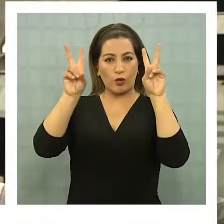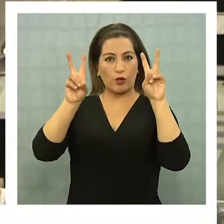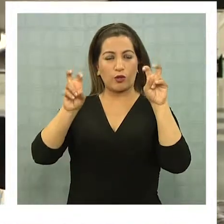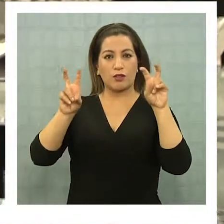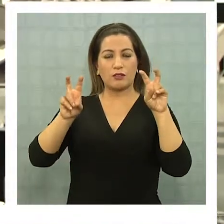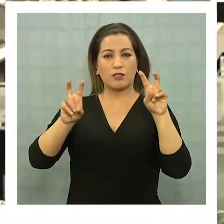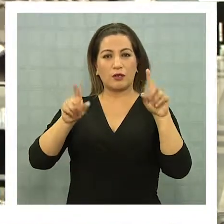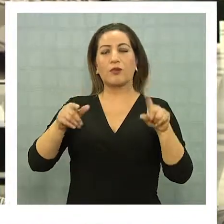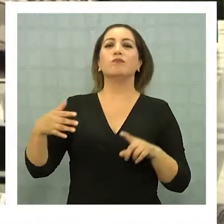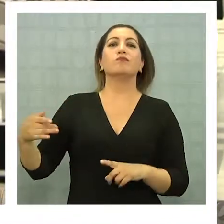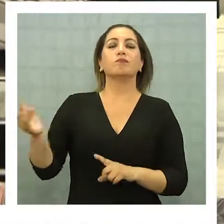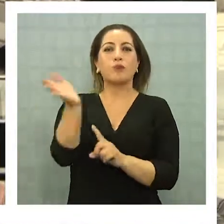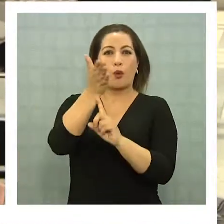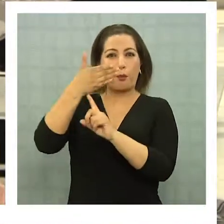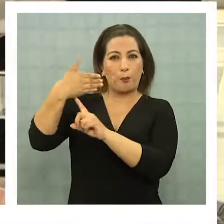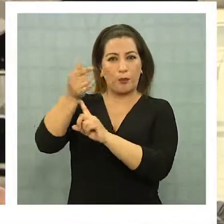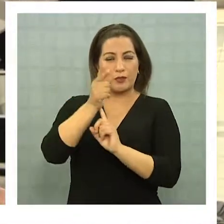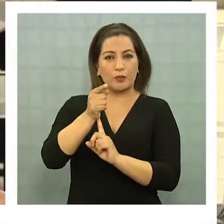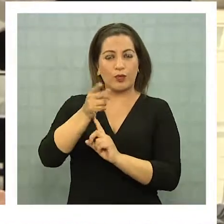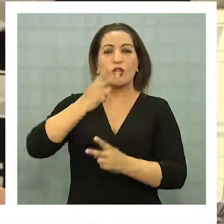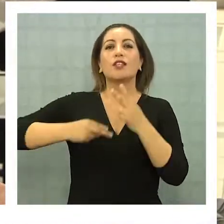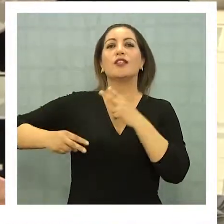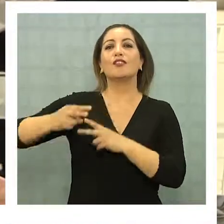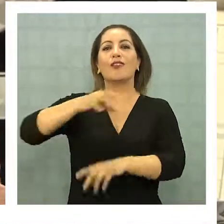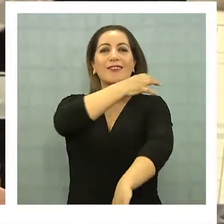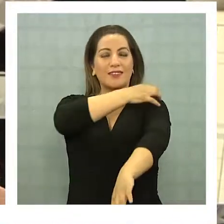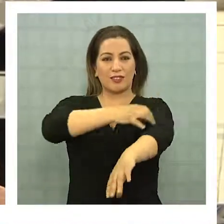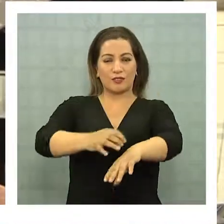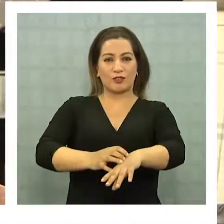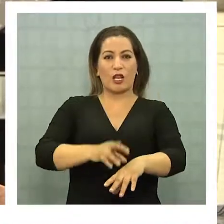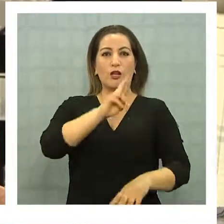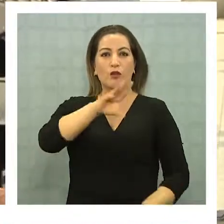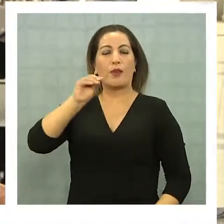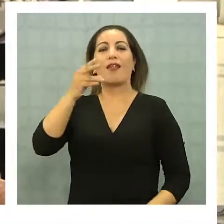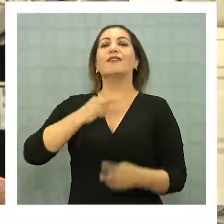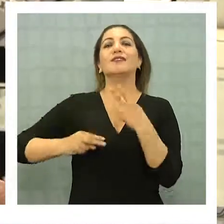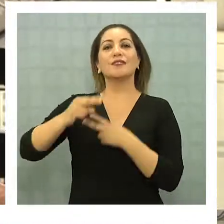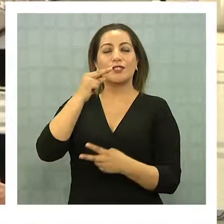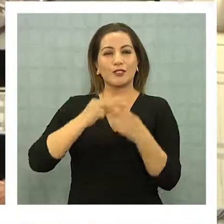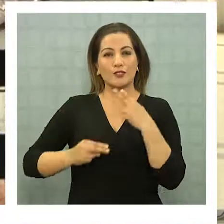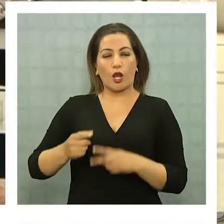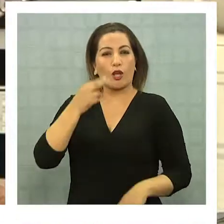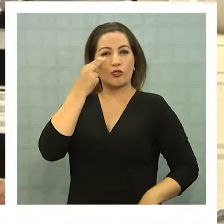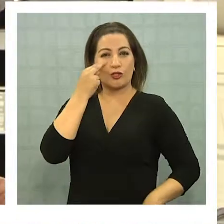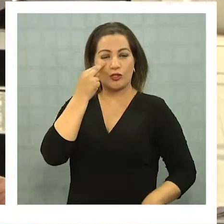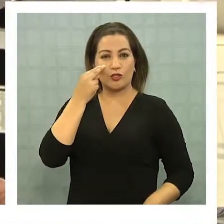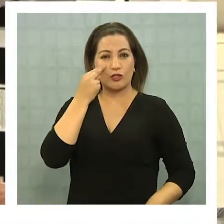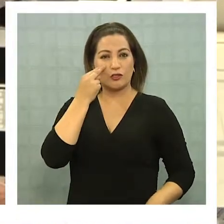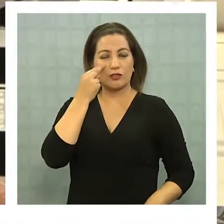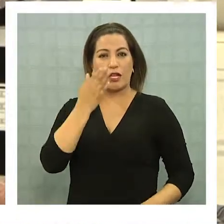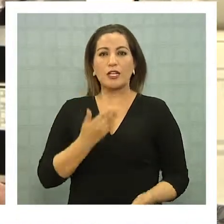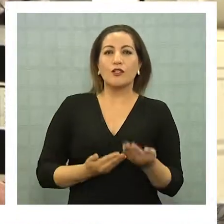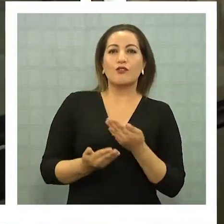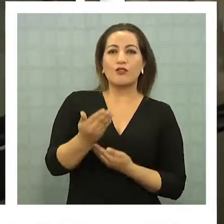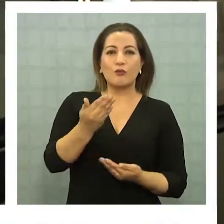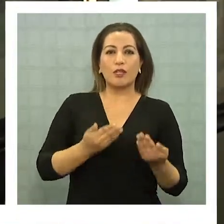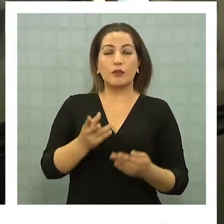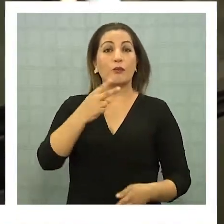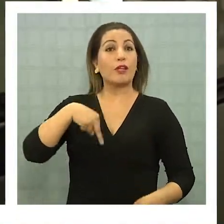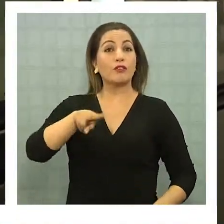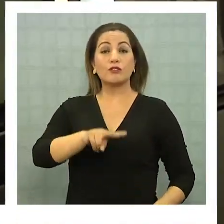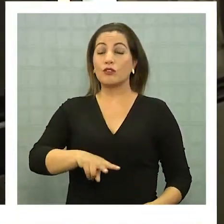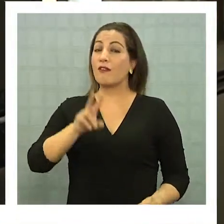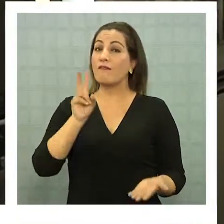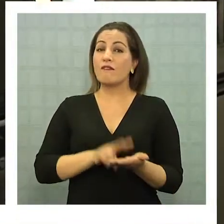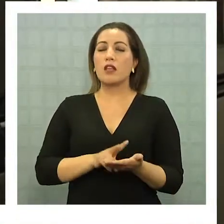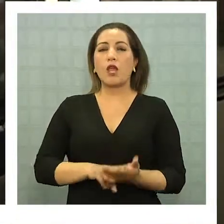lo que es un patrimonio histórico a nivel nacional. El rescate de nuestra historia, poder conocerla interactivamente, para nosotros de